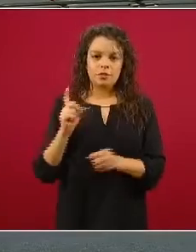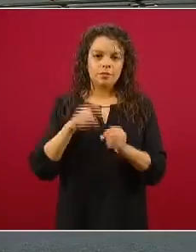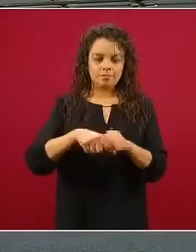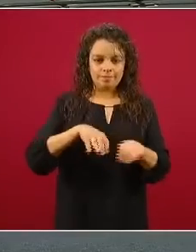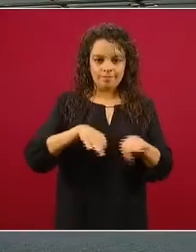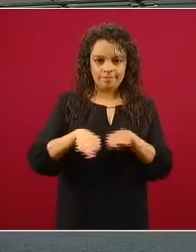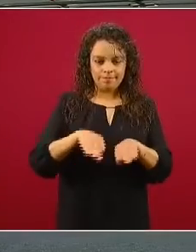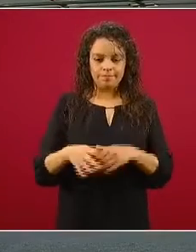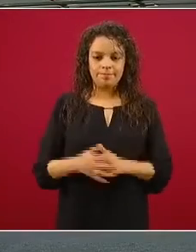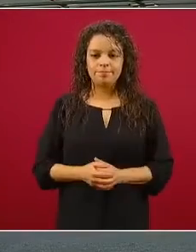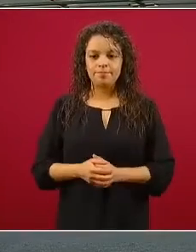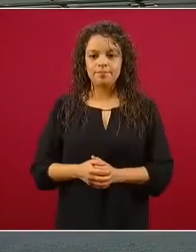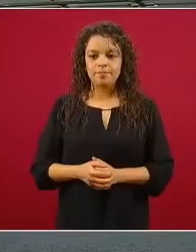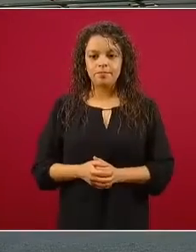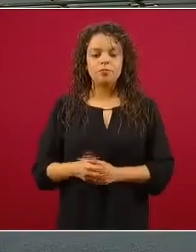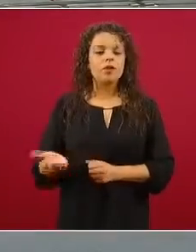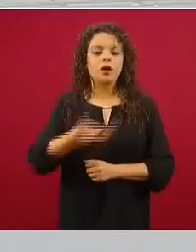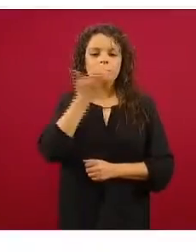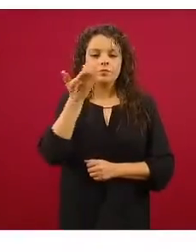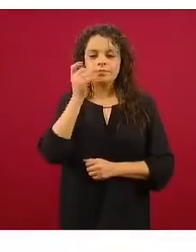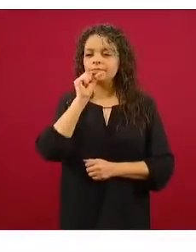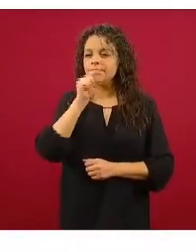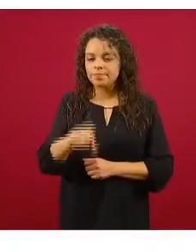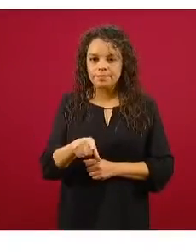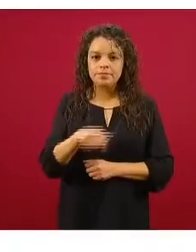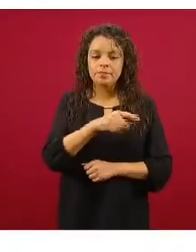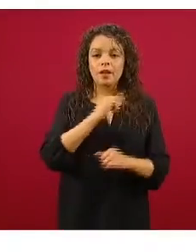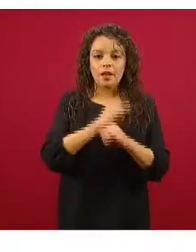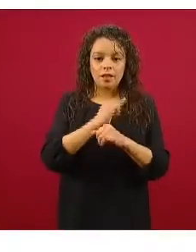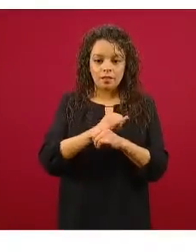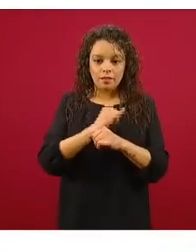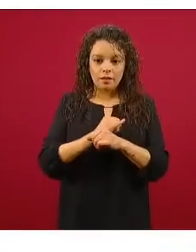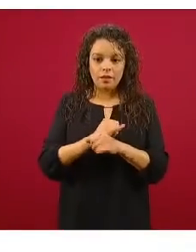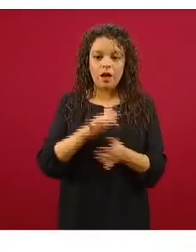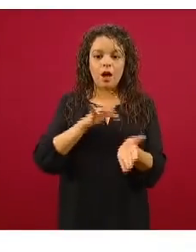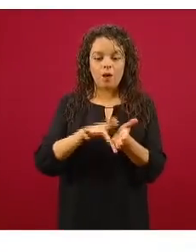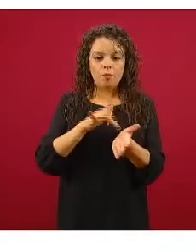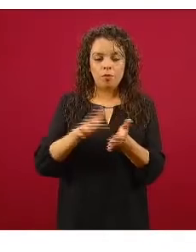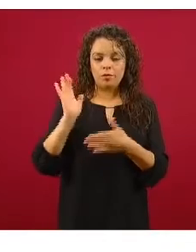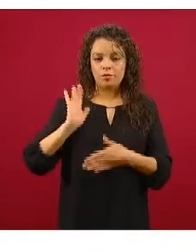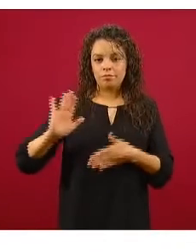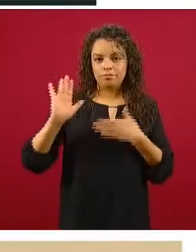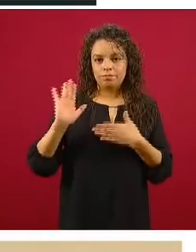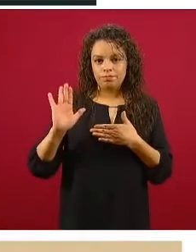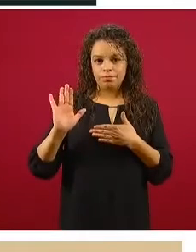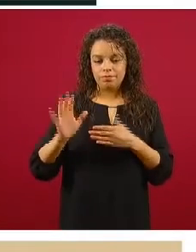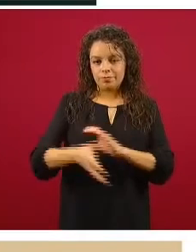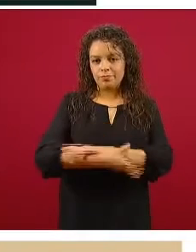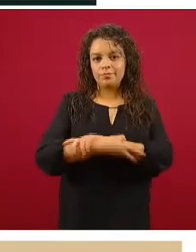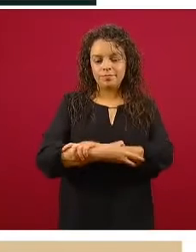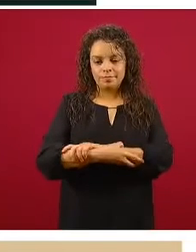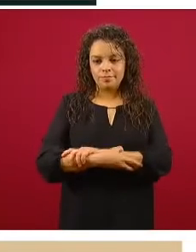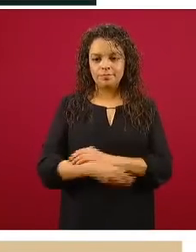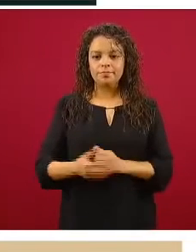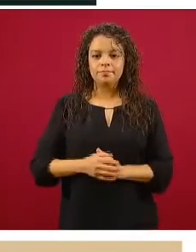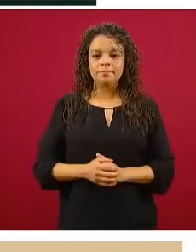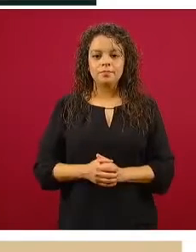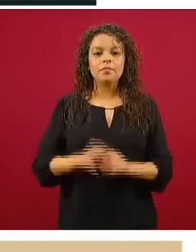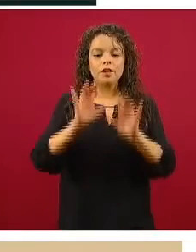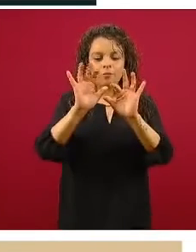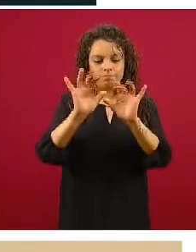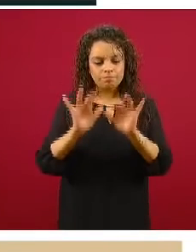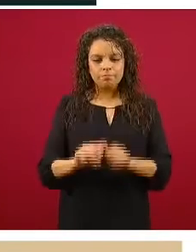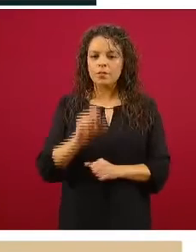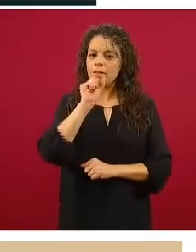Los pasos son los de siempre, ingresan a la página, apoyo solidario a la palabra. La siguiente, se hace el mismo llenado,